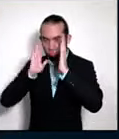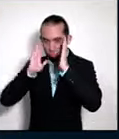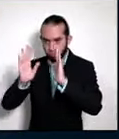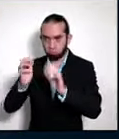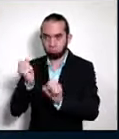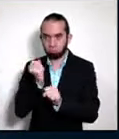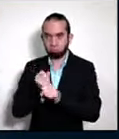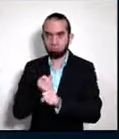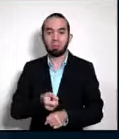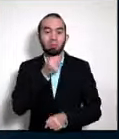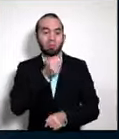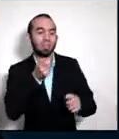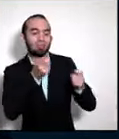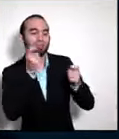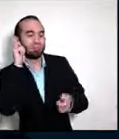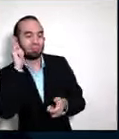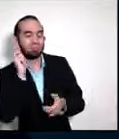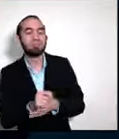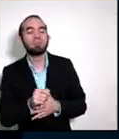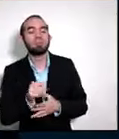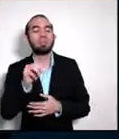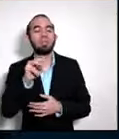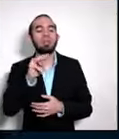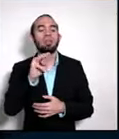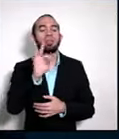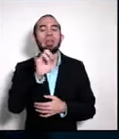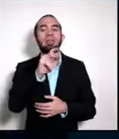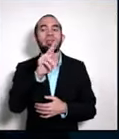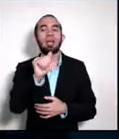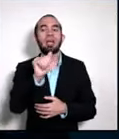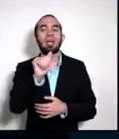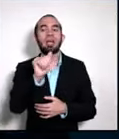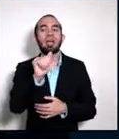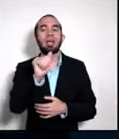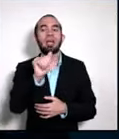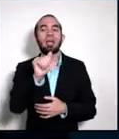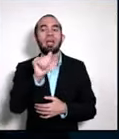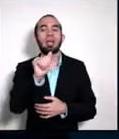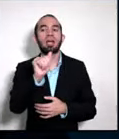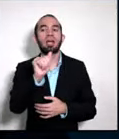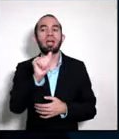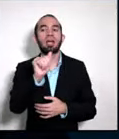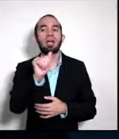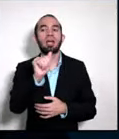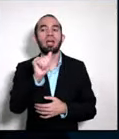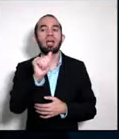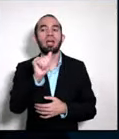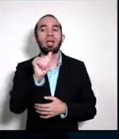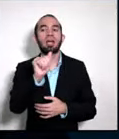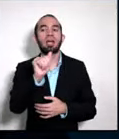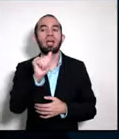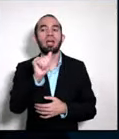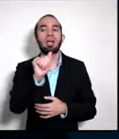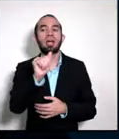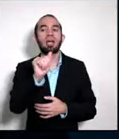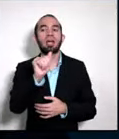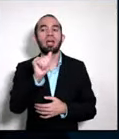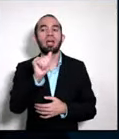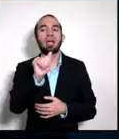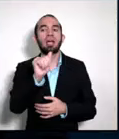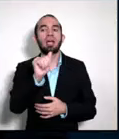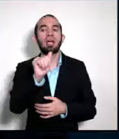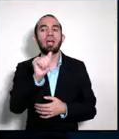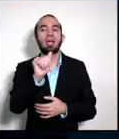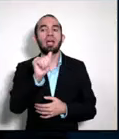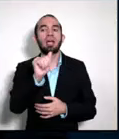Tatiana el financiero y Alexandro y por tiempo esas son las preguntas que podemos atender gracias buenas noches don Pedro no hay duda